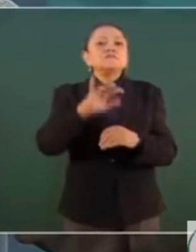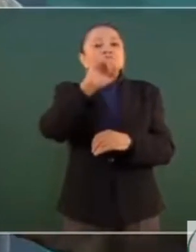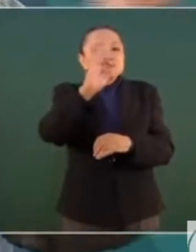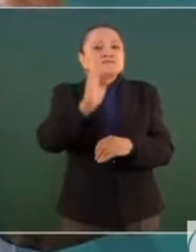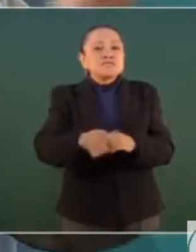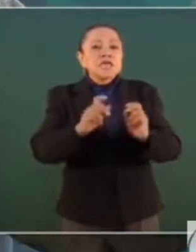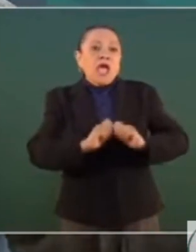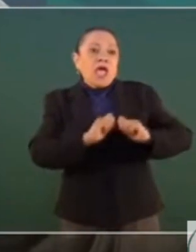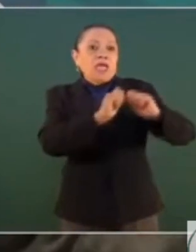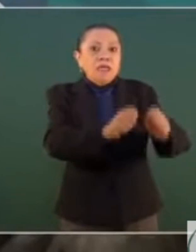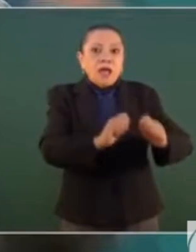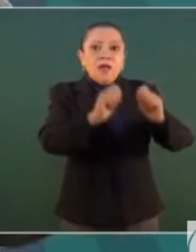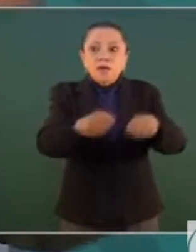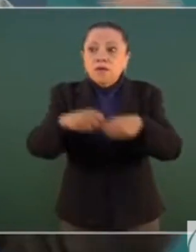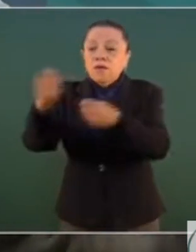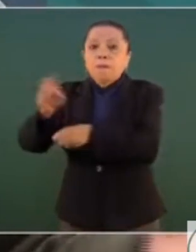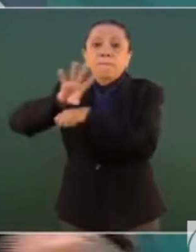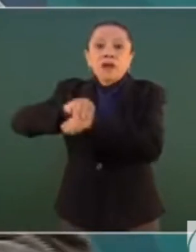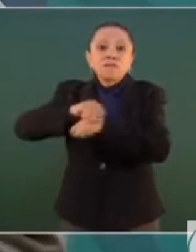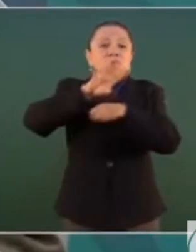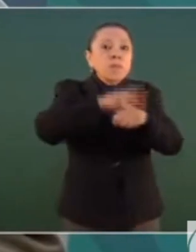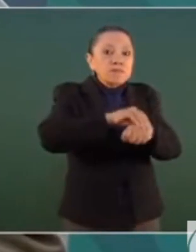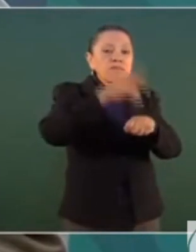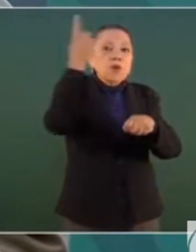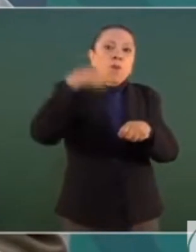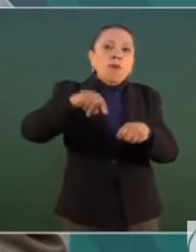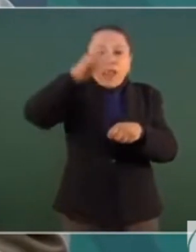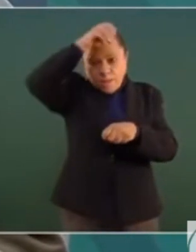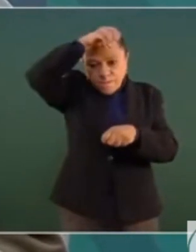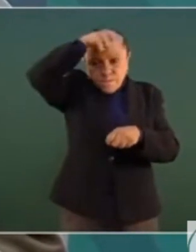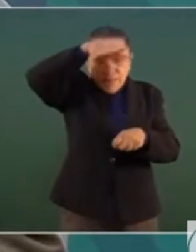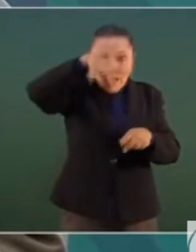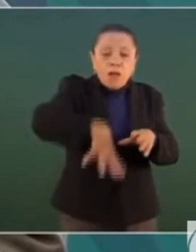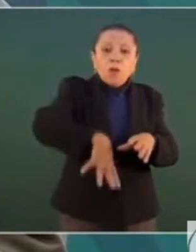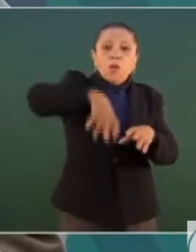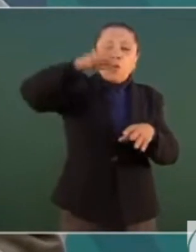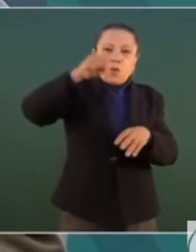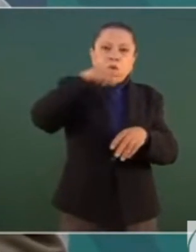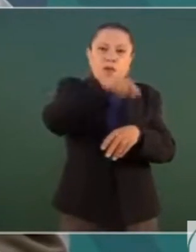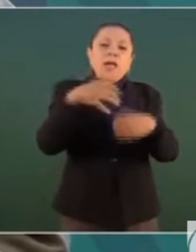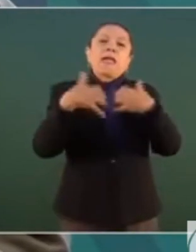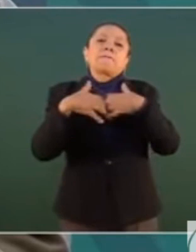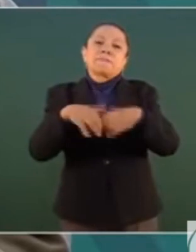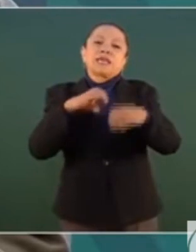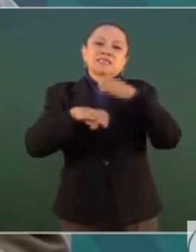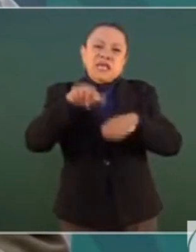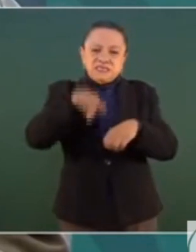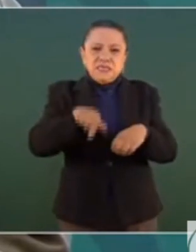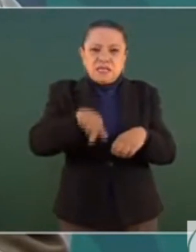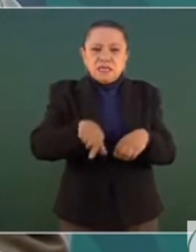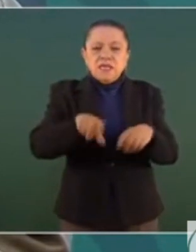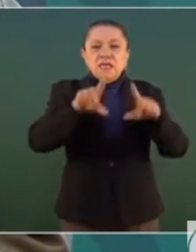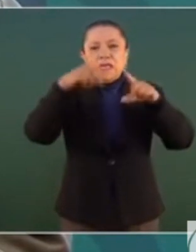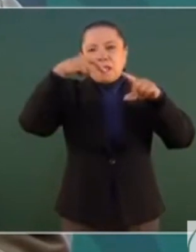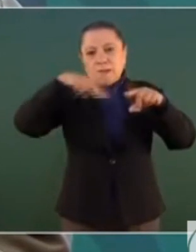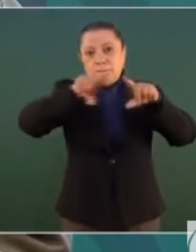concesiones para la explotación minera a empresas nacionales y extranjeras por